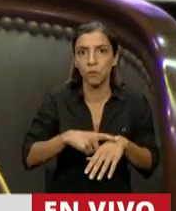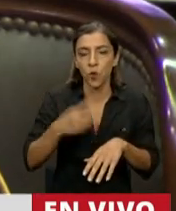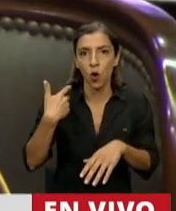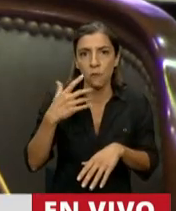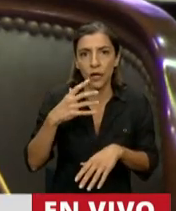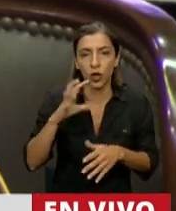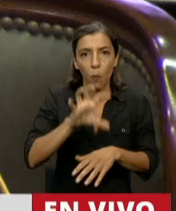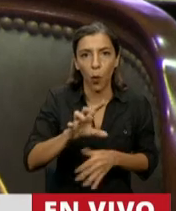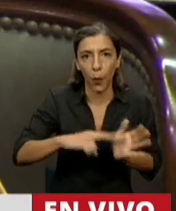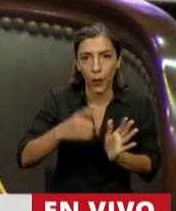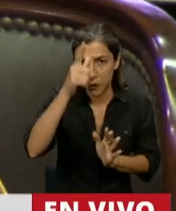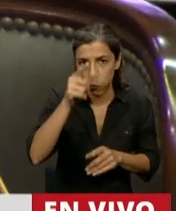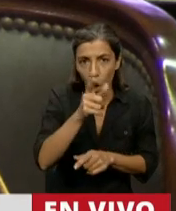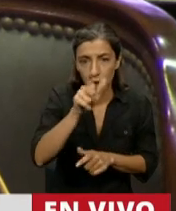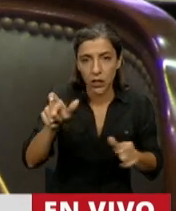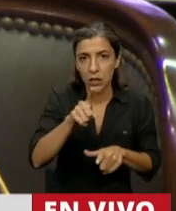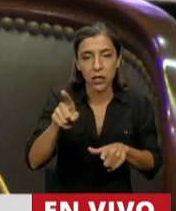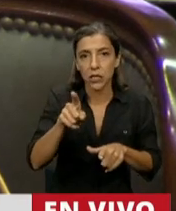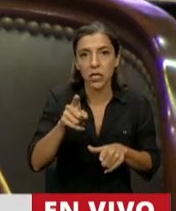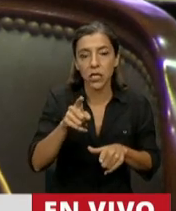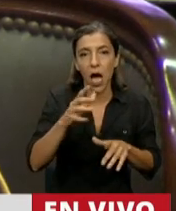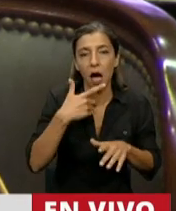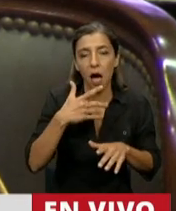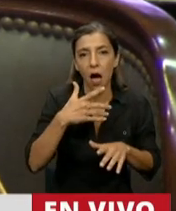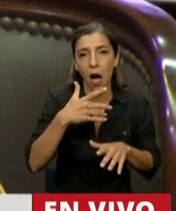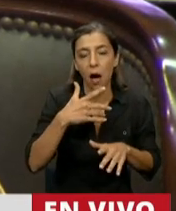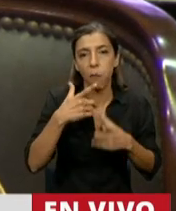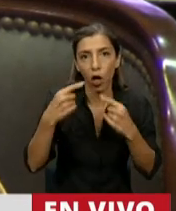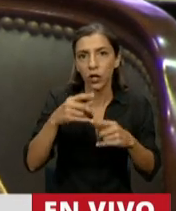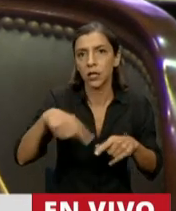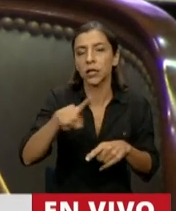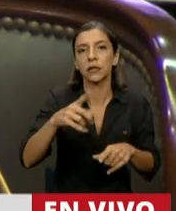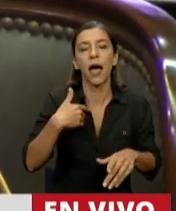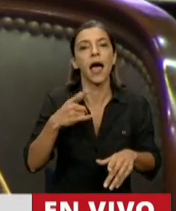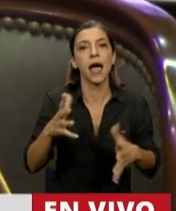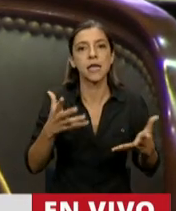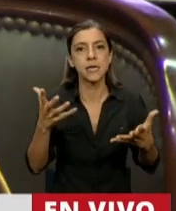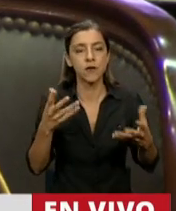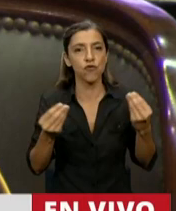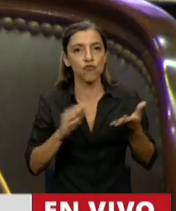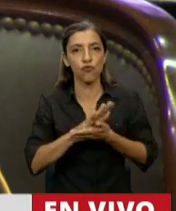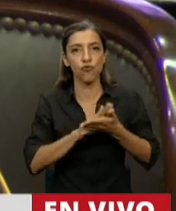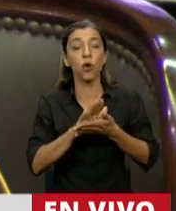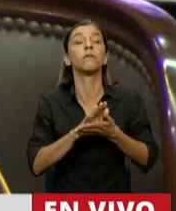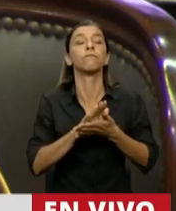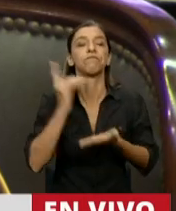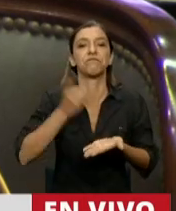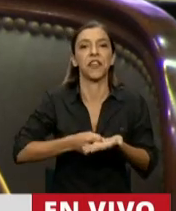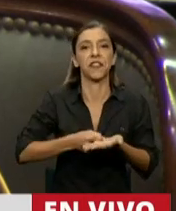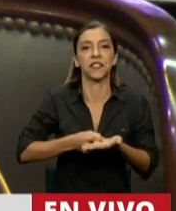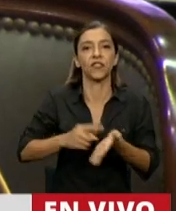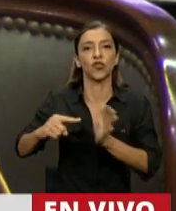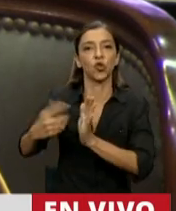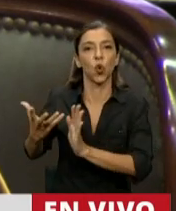conflicto con el gobierno de la provincia de Buenos Aires y decidió quitarle recursos a la